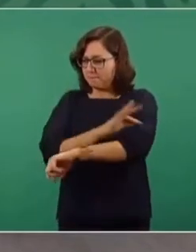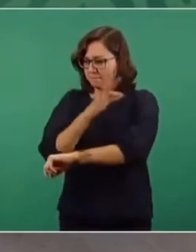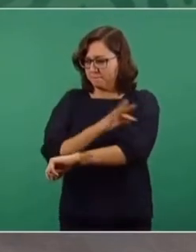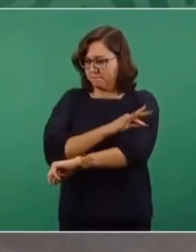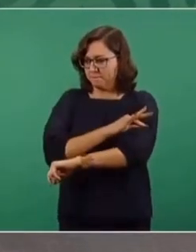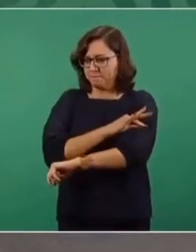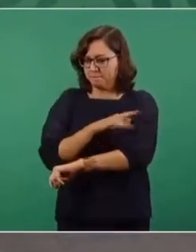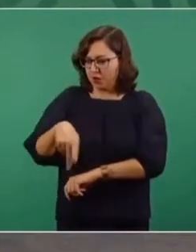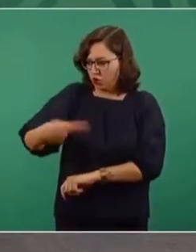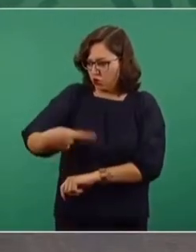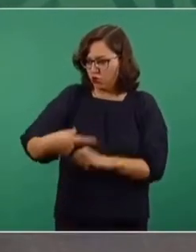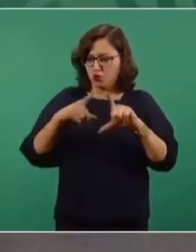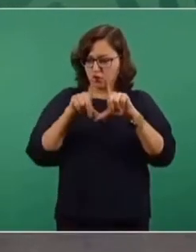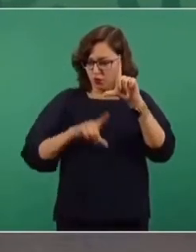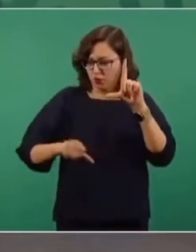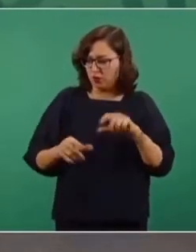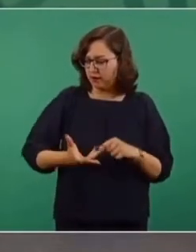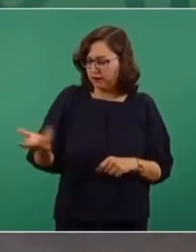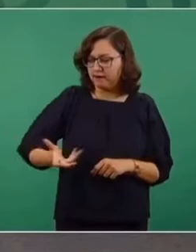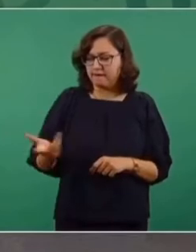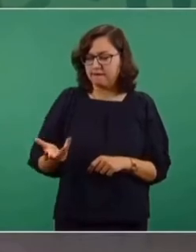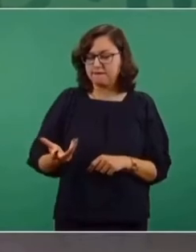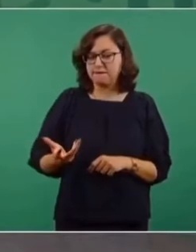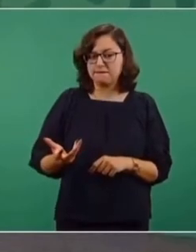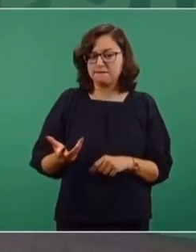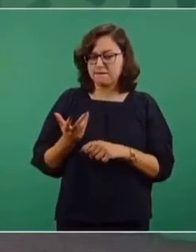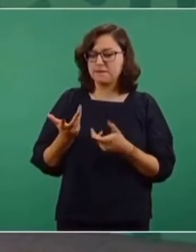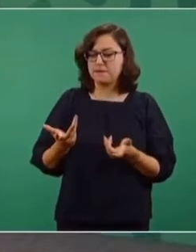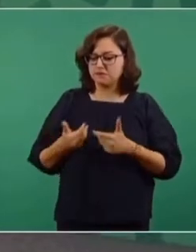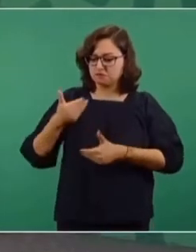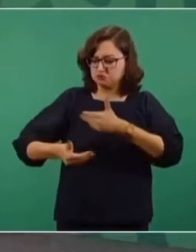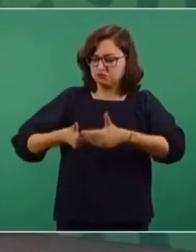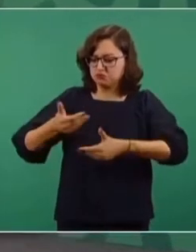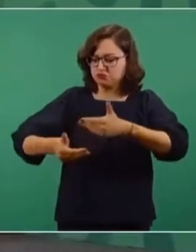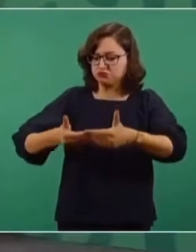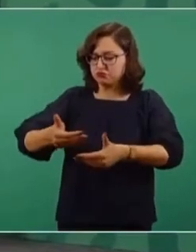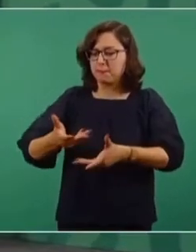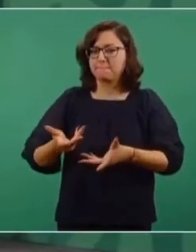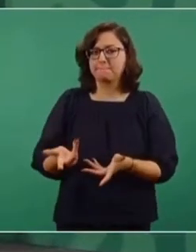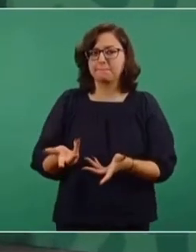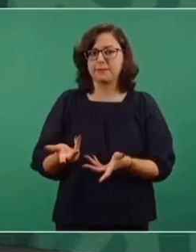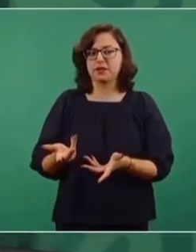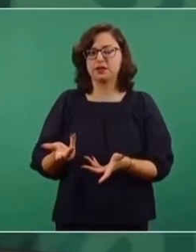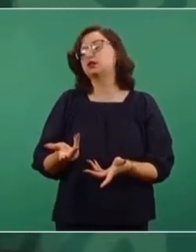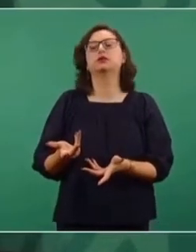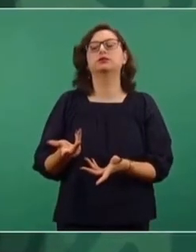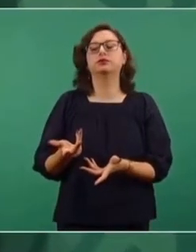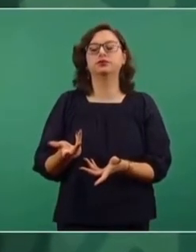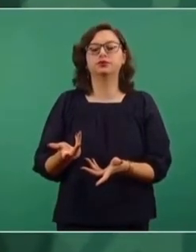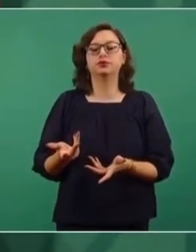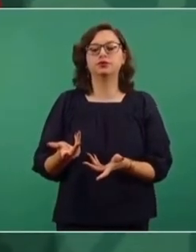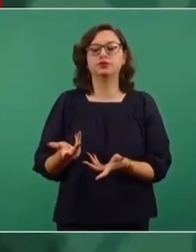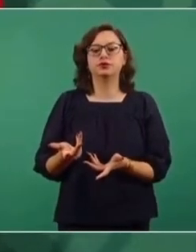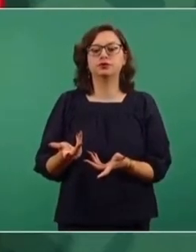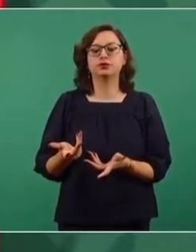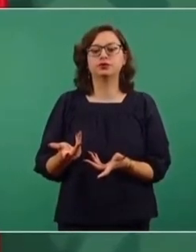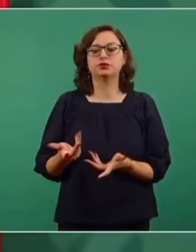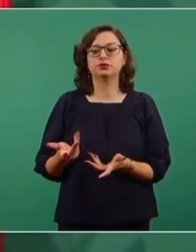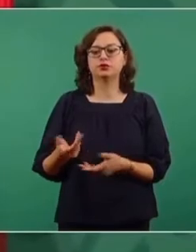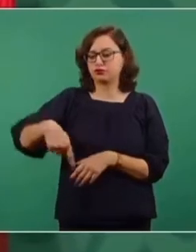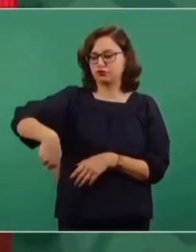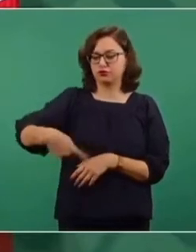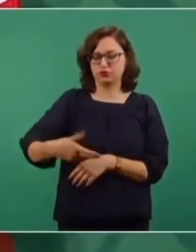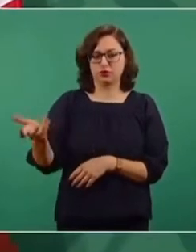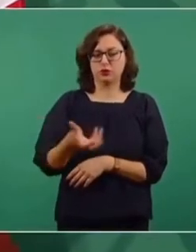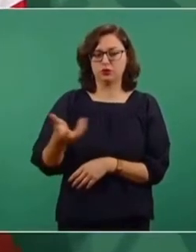que se están investigando, se están estudiando para producirse